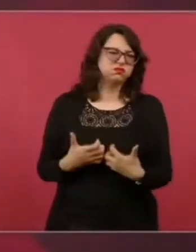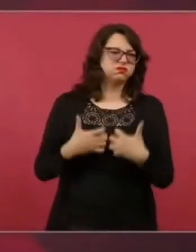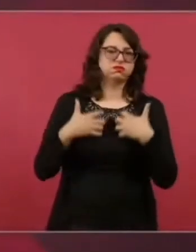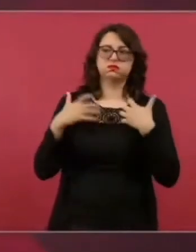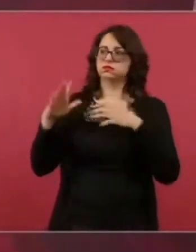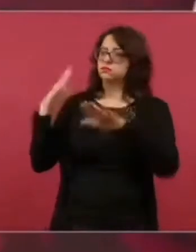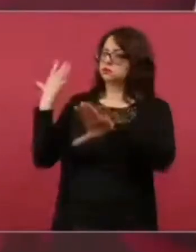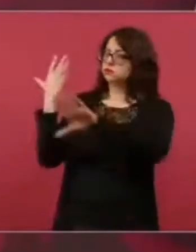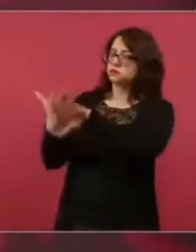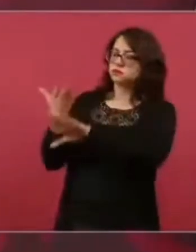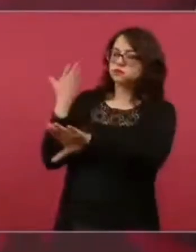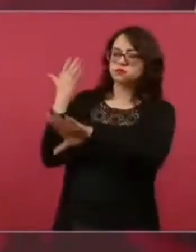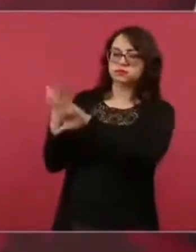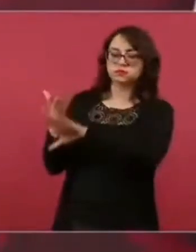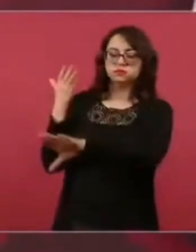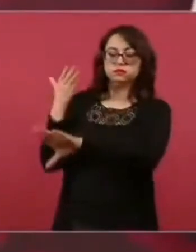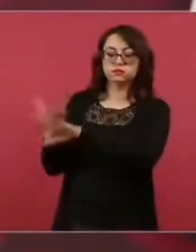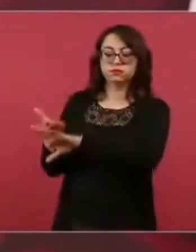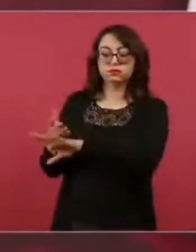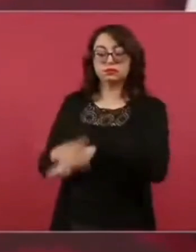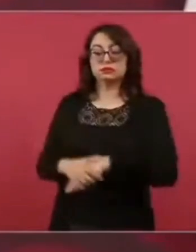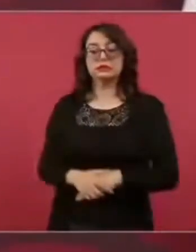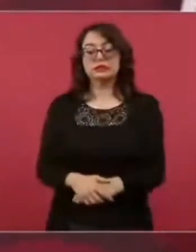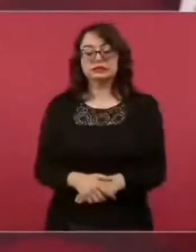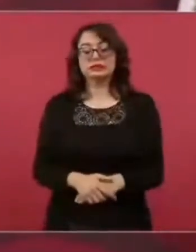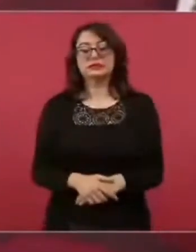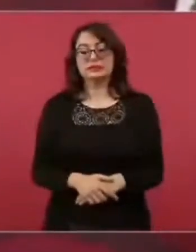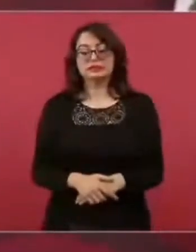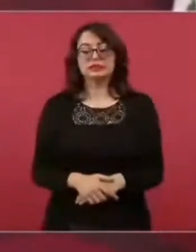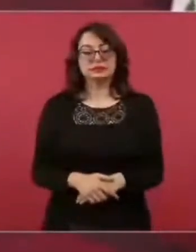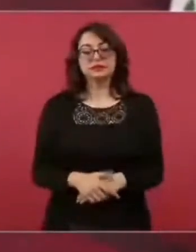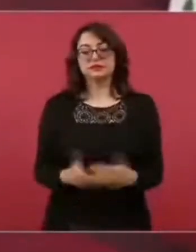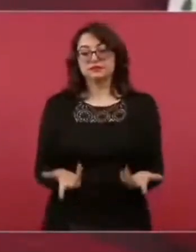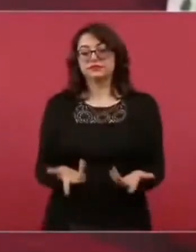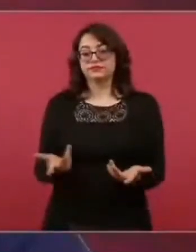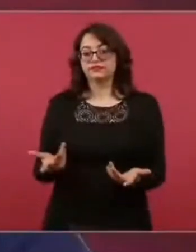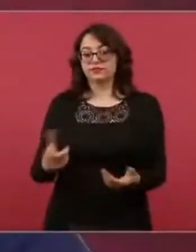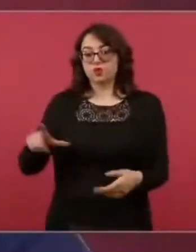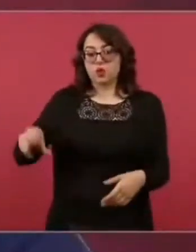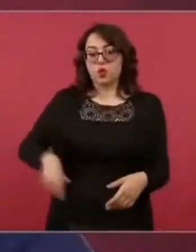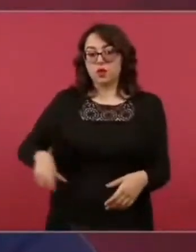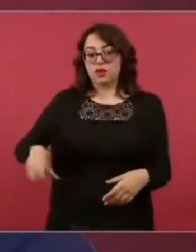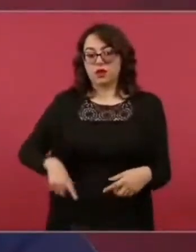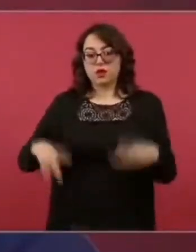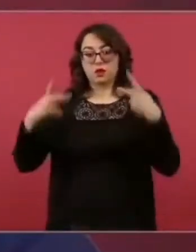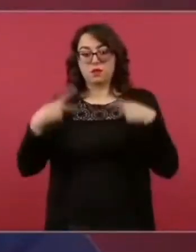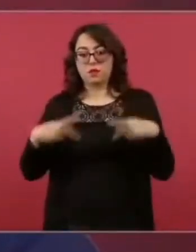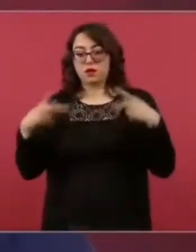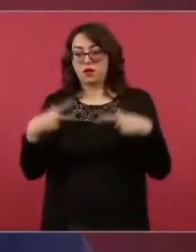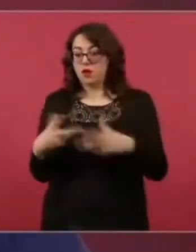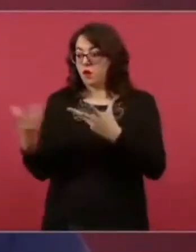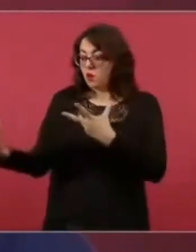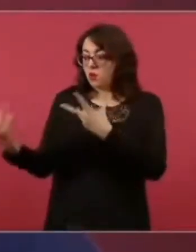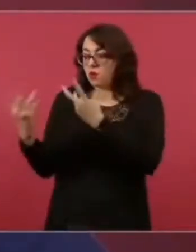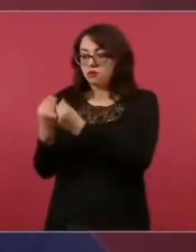eso les molesta muchísimo. Por eso